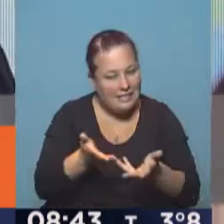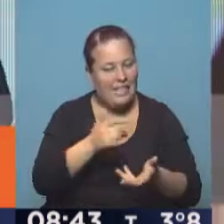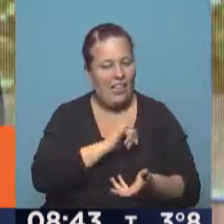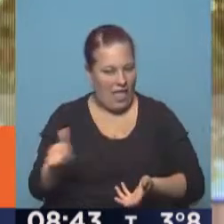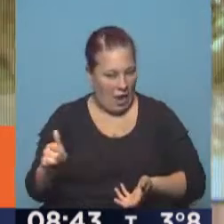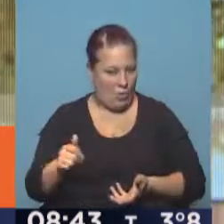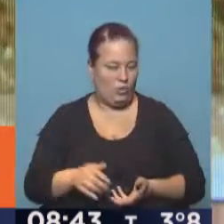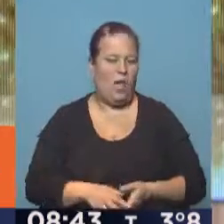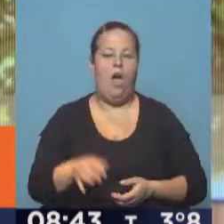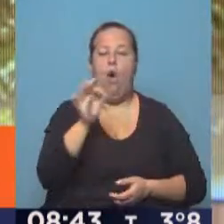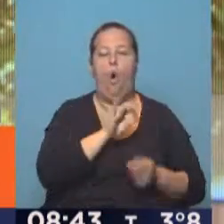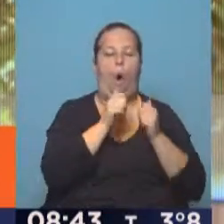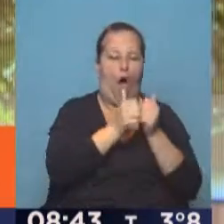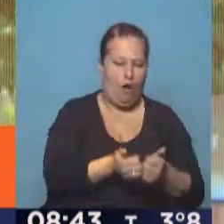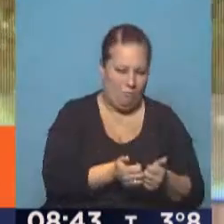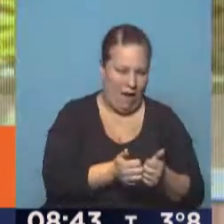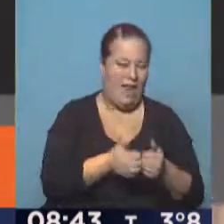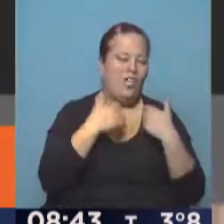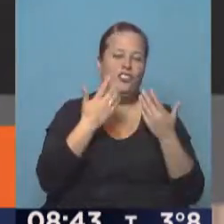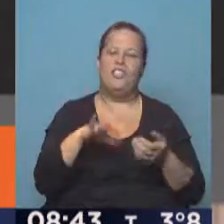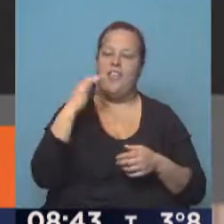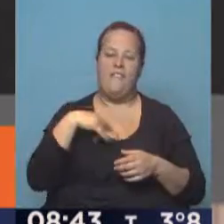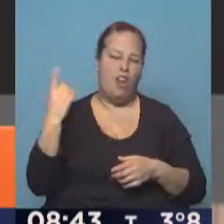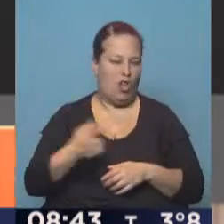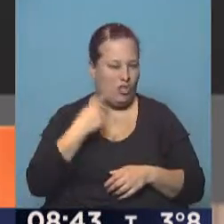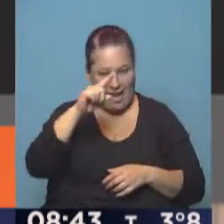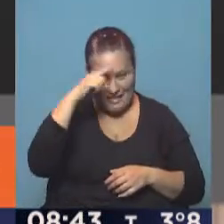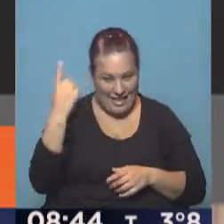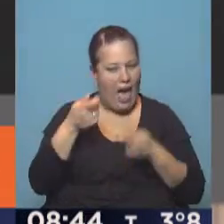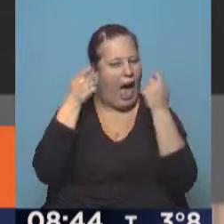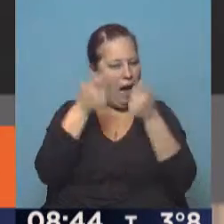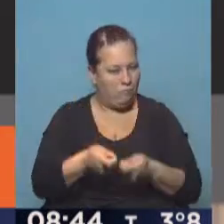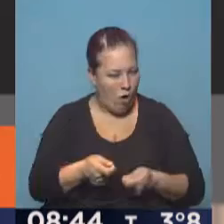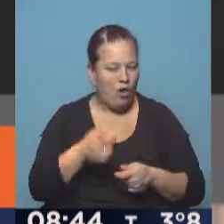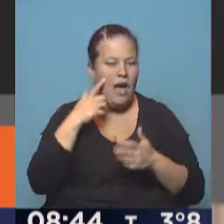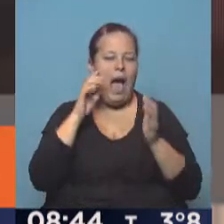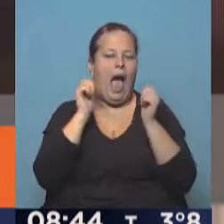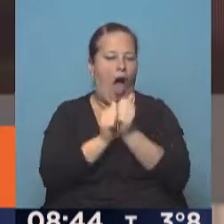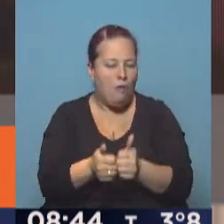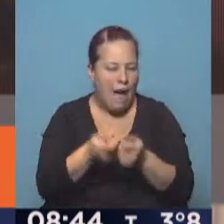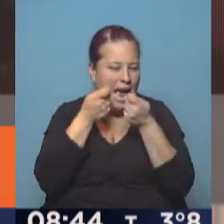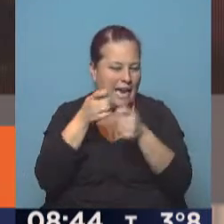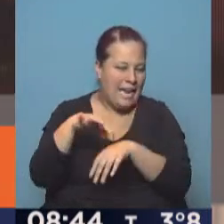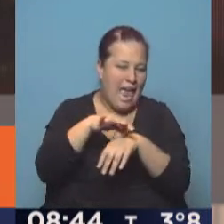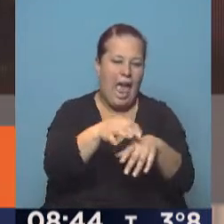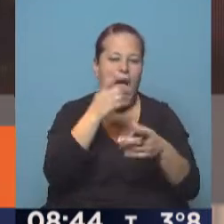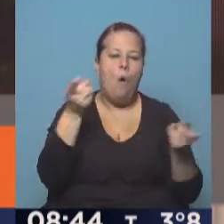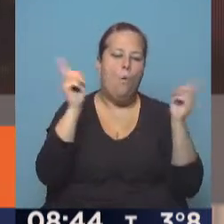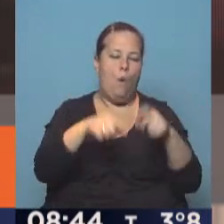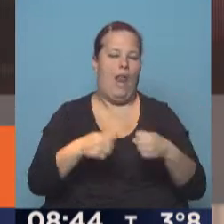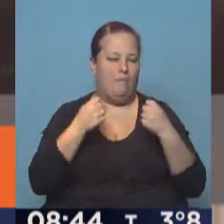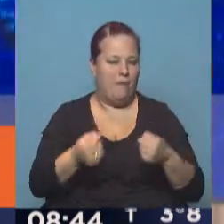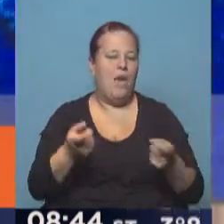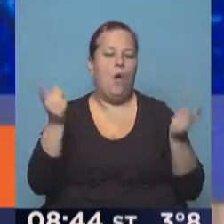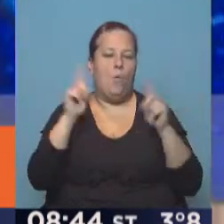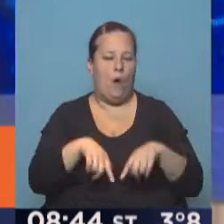que haga este tipo de denuncia o lo acompañe. Para eso tenemos que estar nosotros desde el Estado para apoyarlos, para acompañarlos, para guiarlos, para que recuperen su autoestima, para